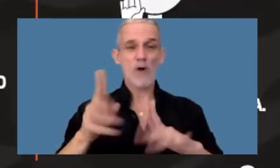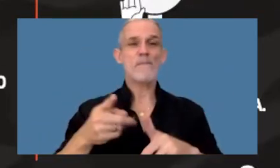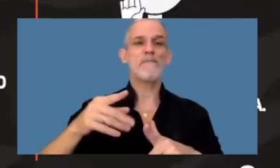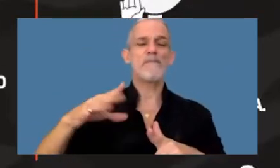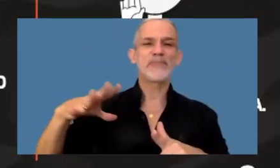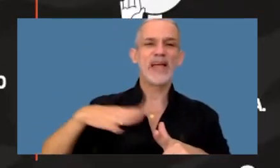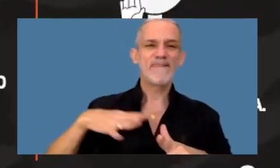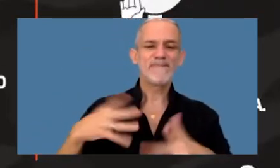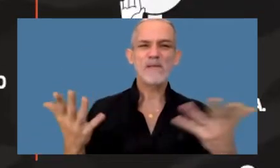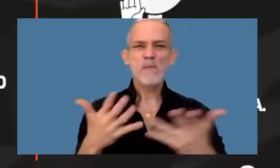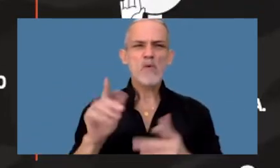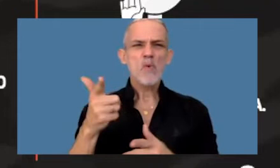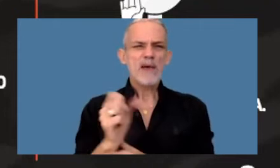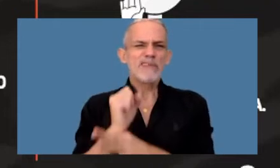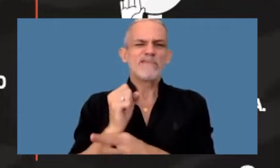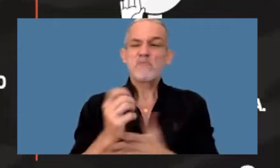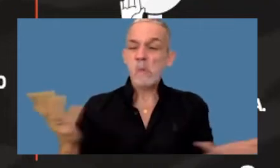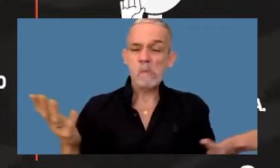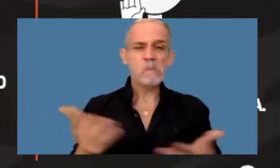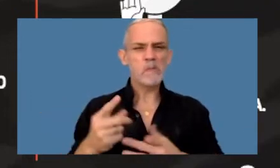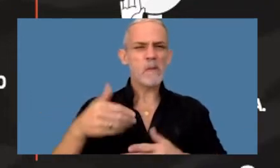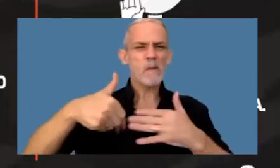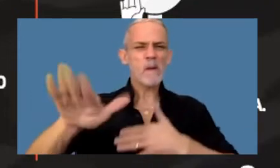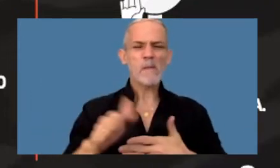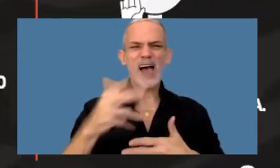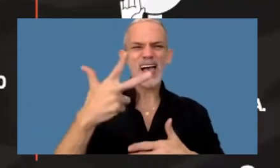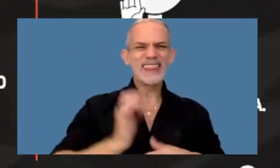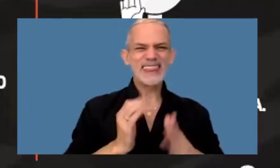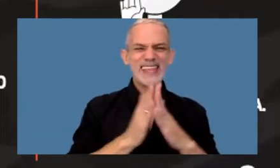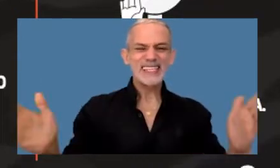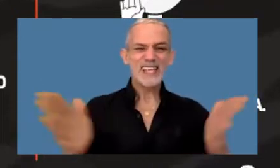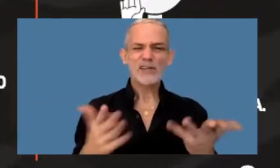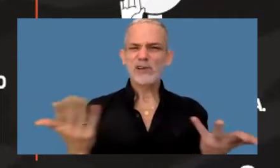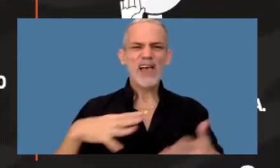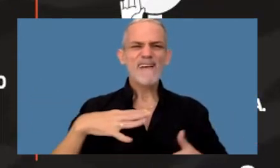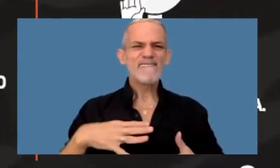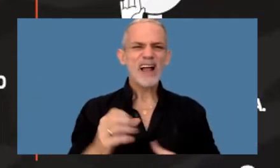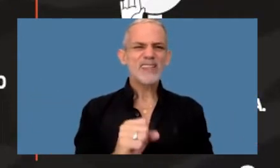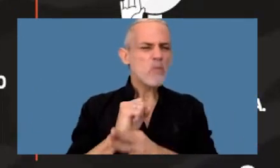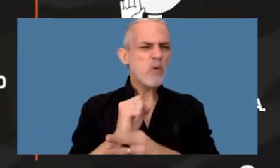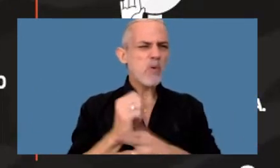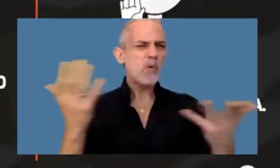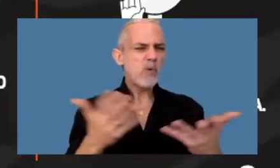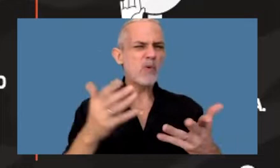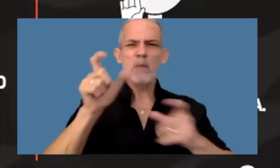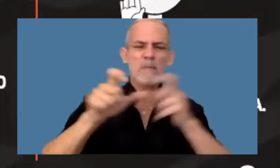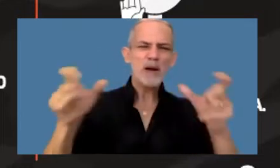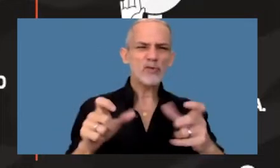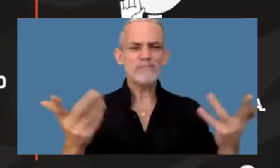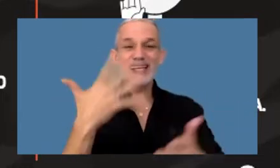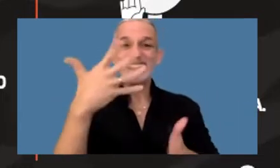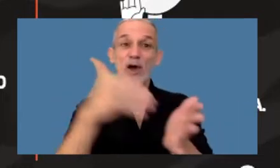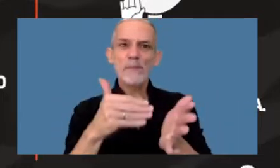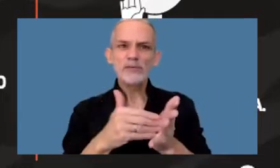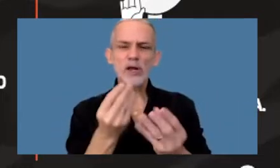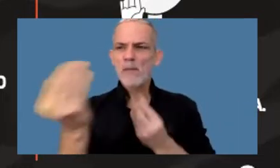ausencia de talento se calcula que para los próximos tres años tenemos un déficit a nivel global de alrededor de cinco millones de